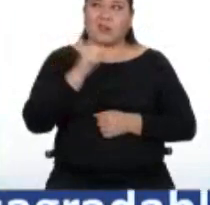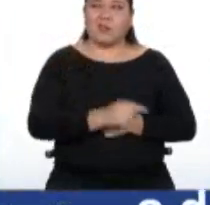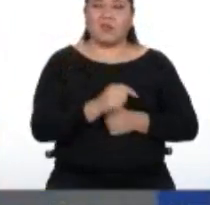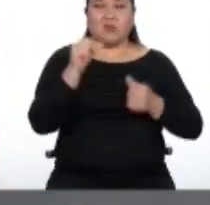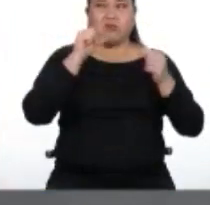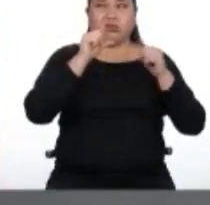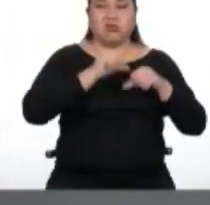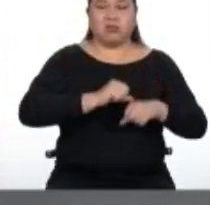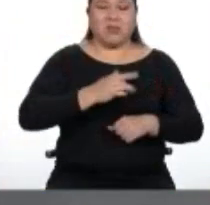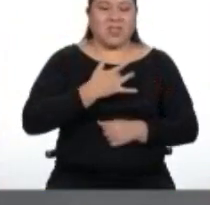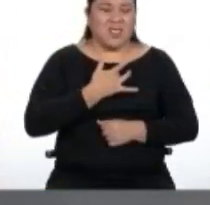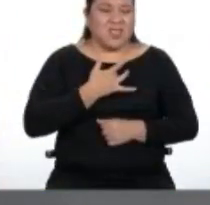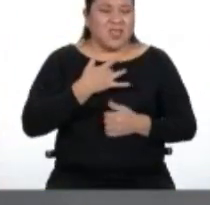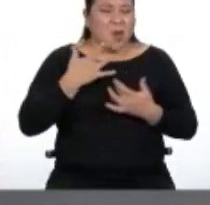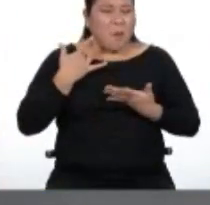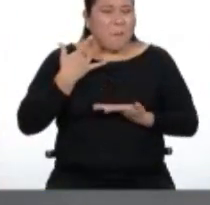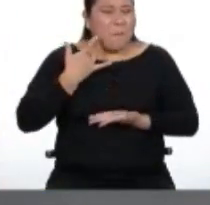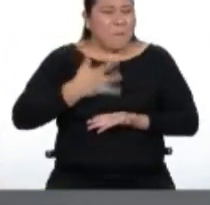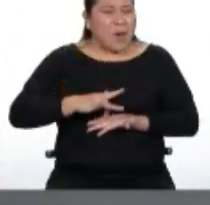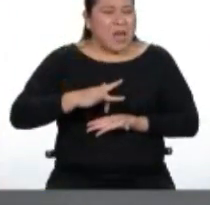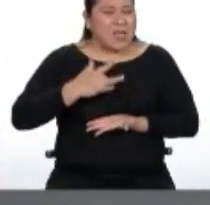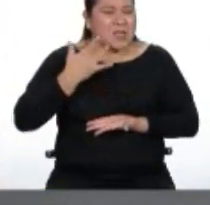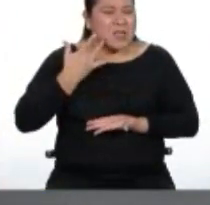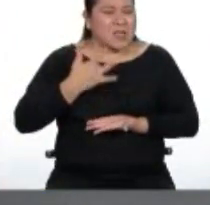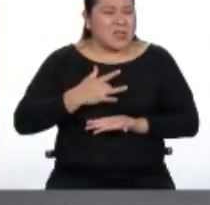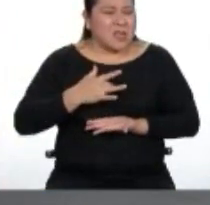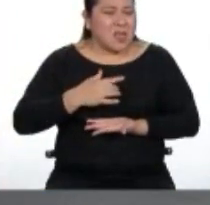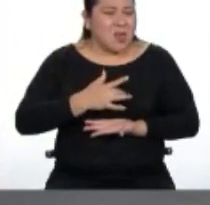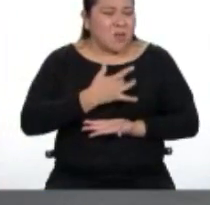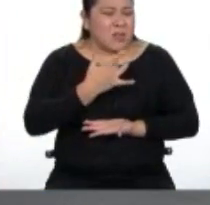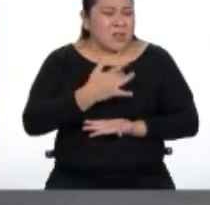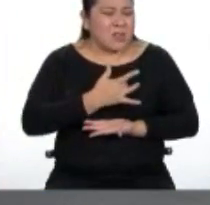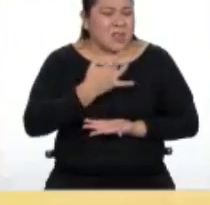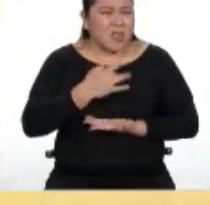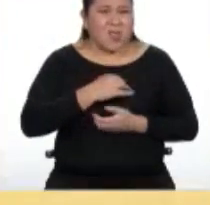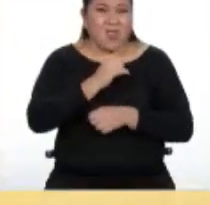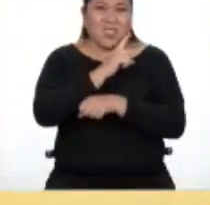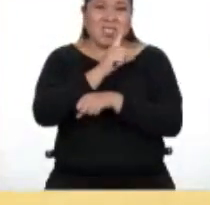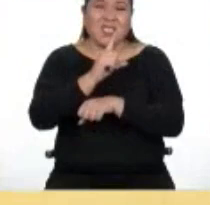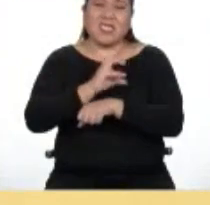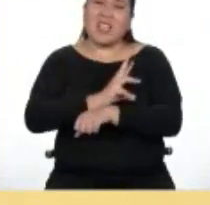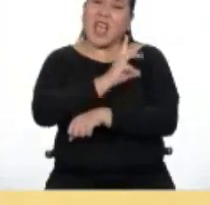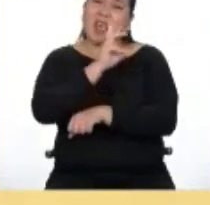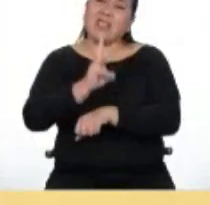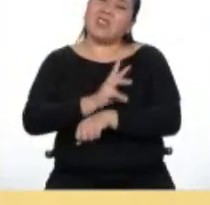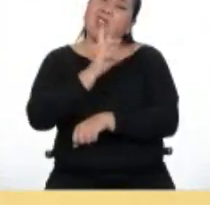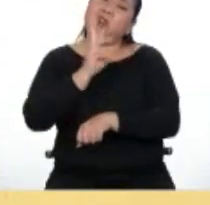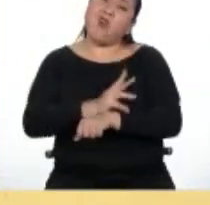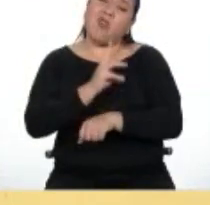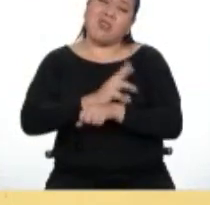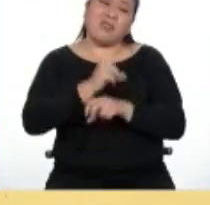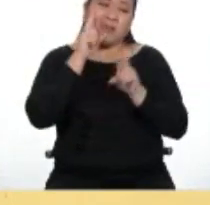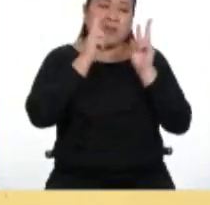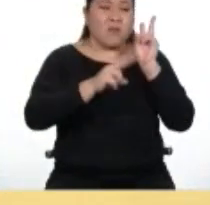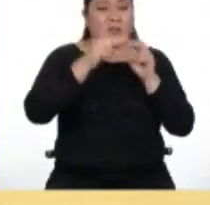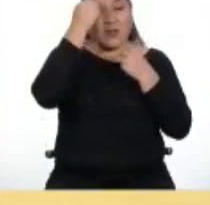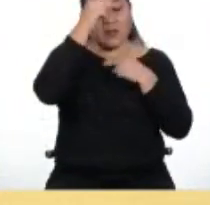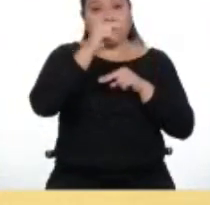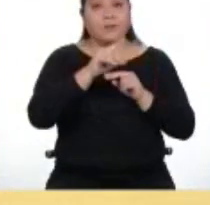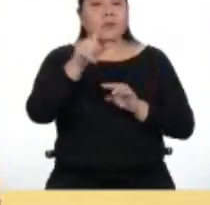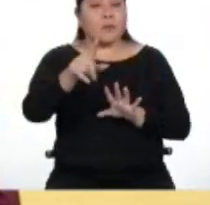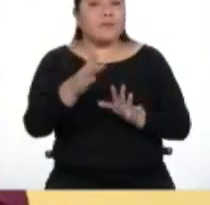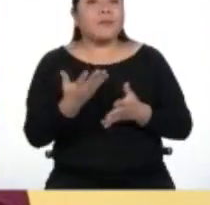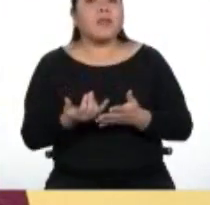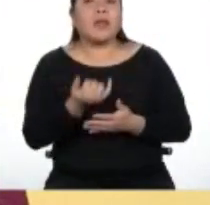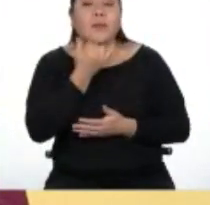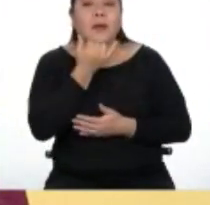vacío que siento luego de las seis horas de noticias negativas que he visto. ¿Qué te parece si hacemos un repaso por la historia